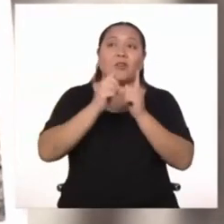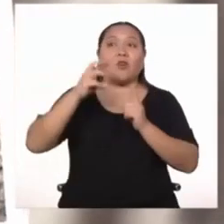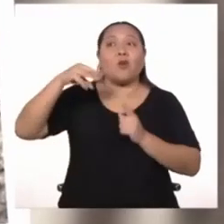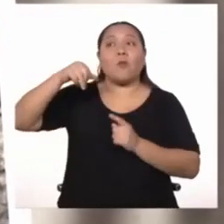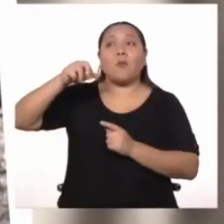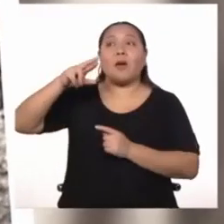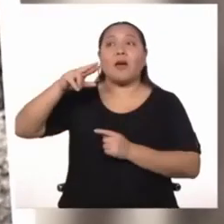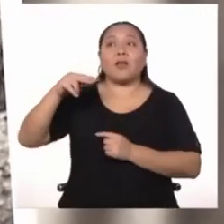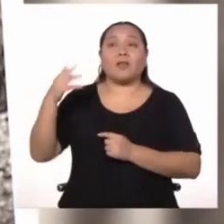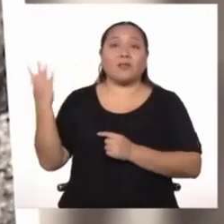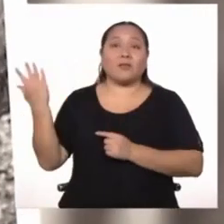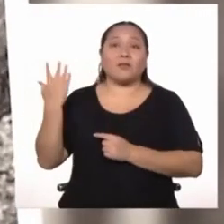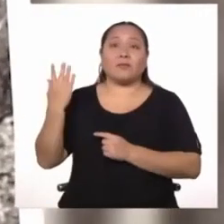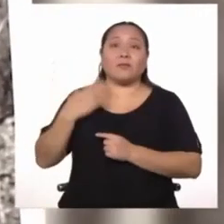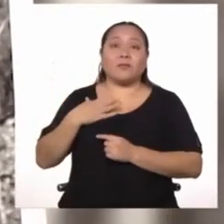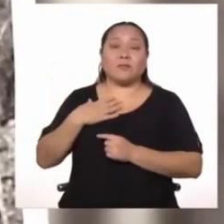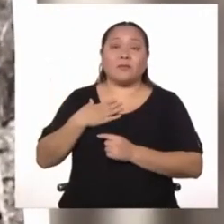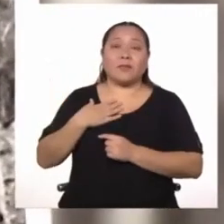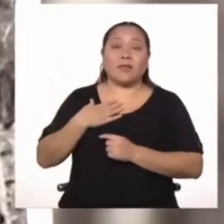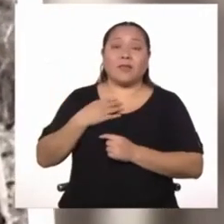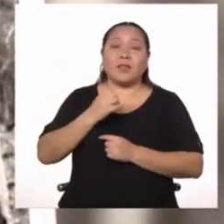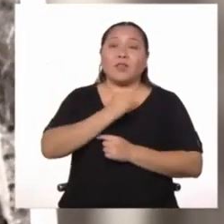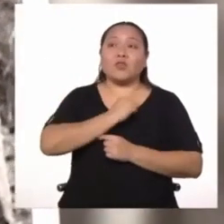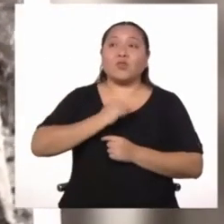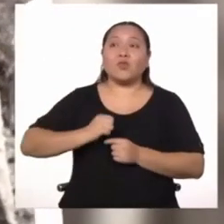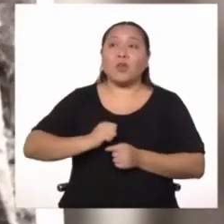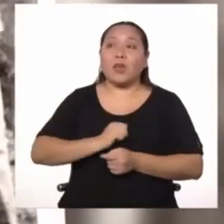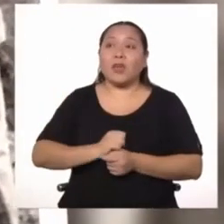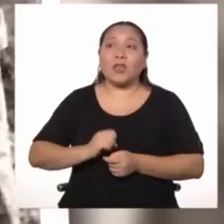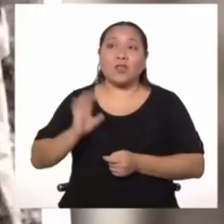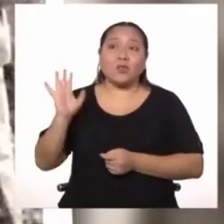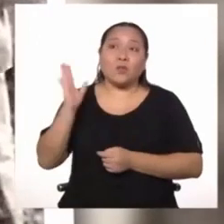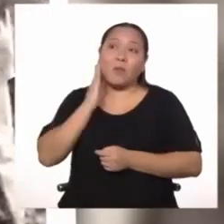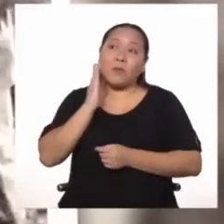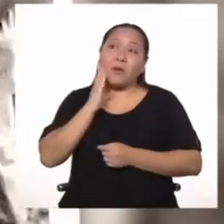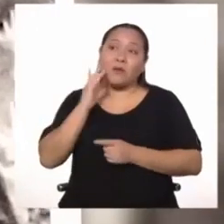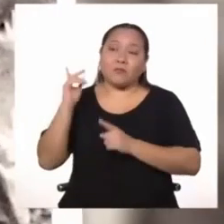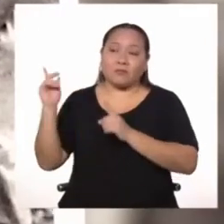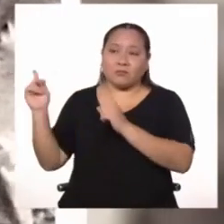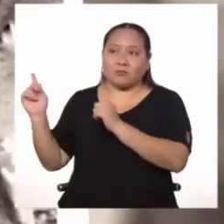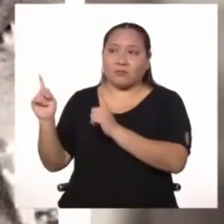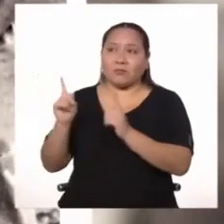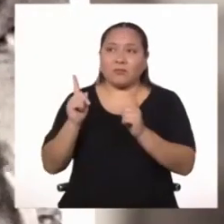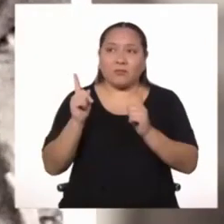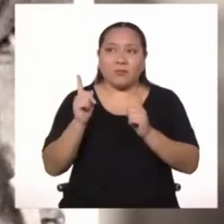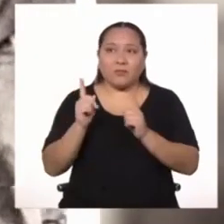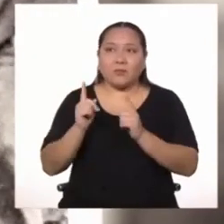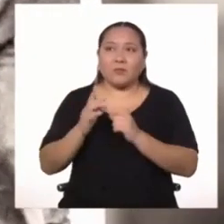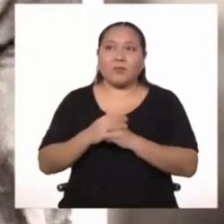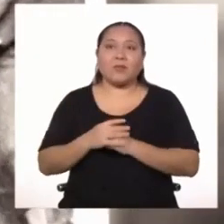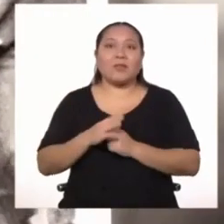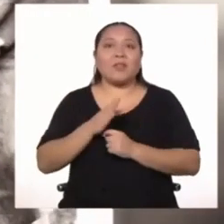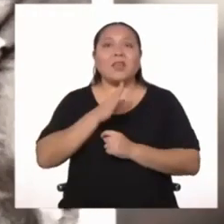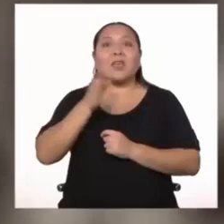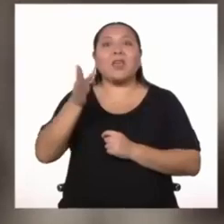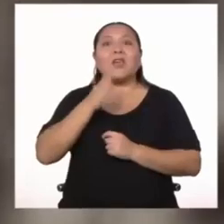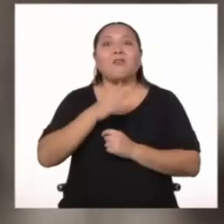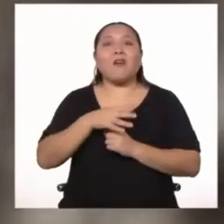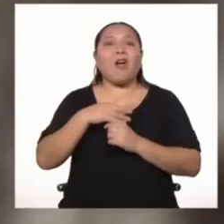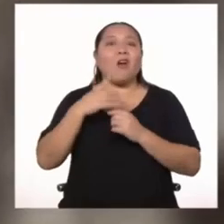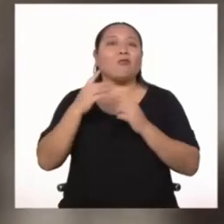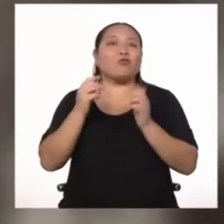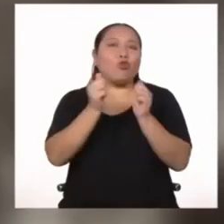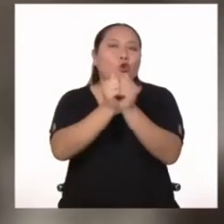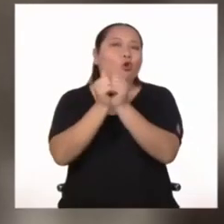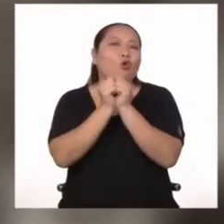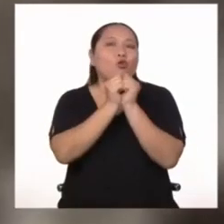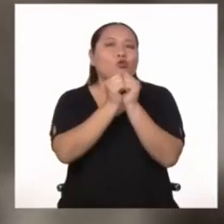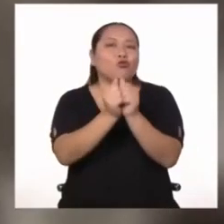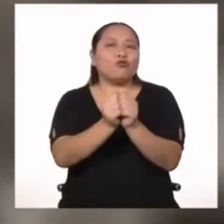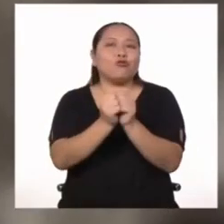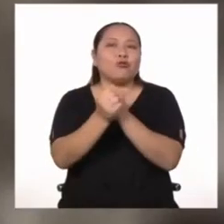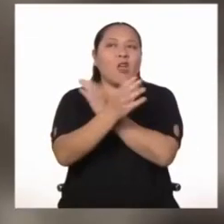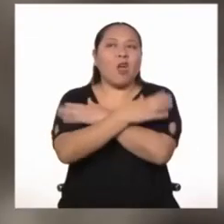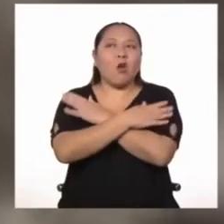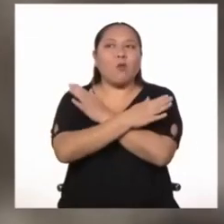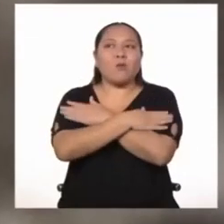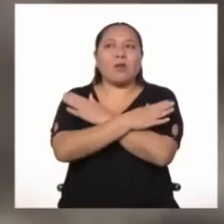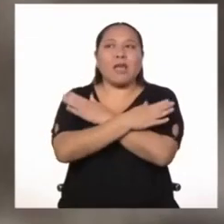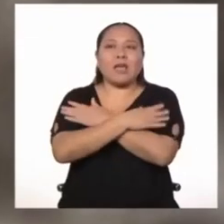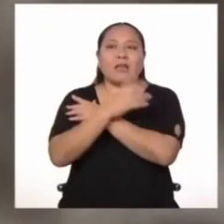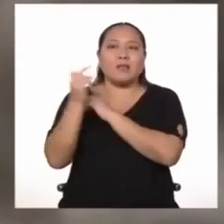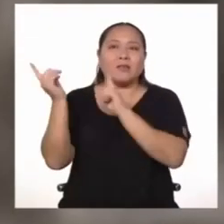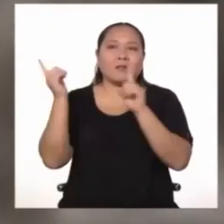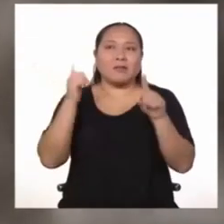amigas, mi suegra Pepita y la mamá de Mario. Iban juntos a los cumpleaños y como vivían en la hacienda